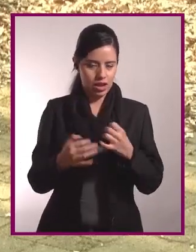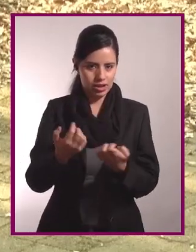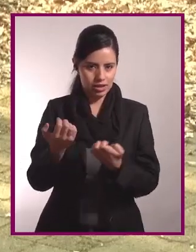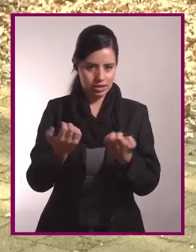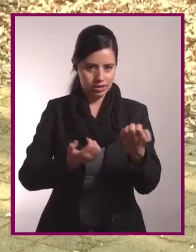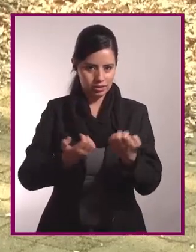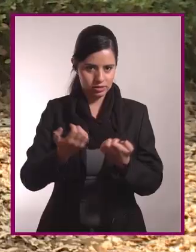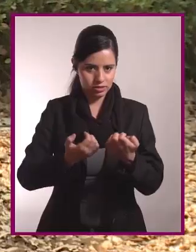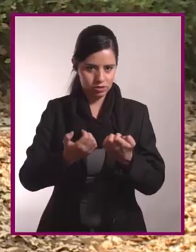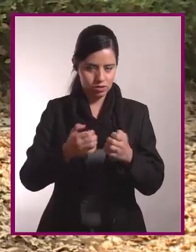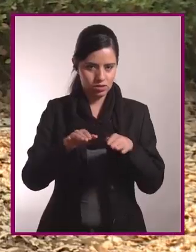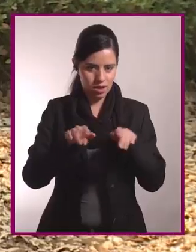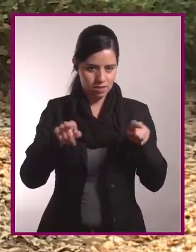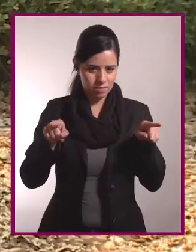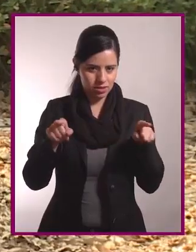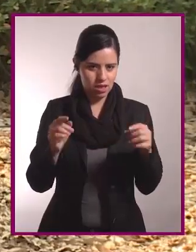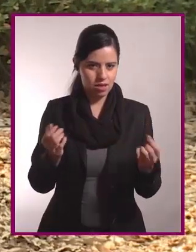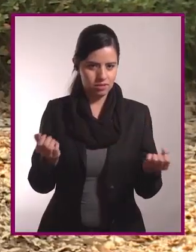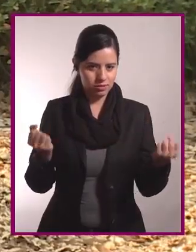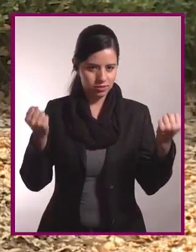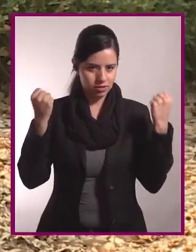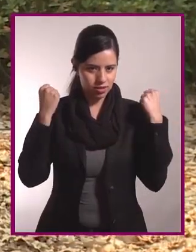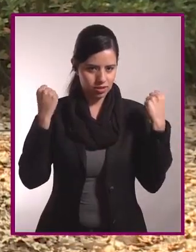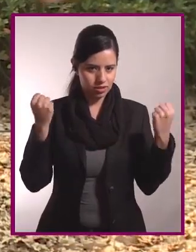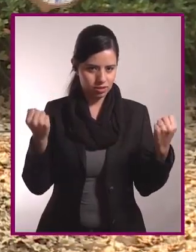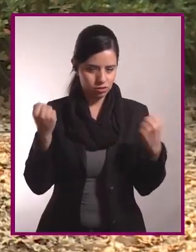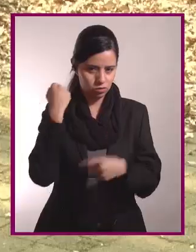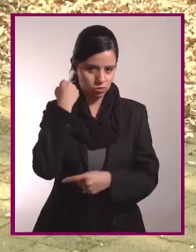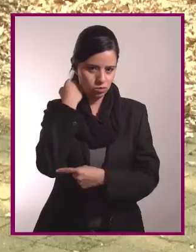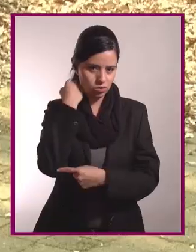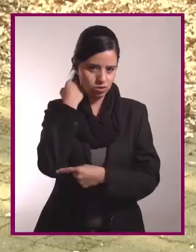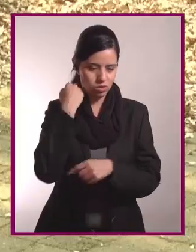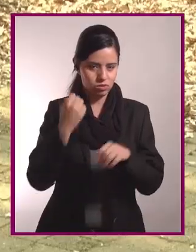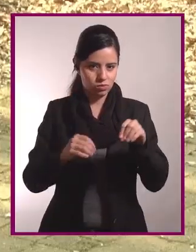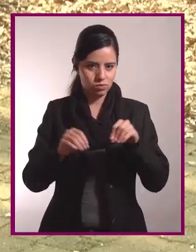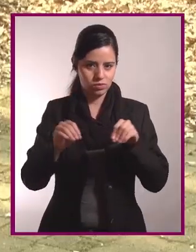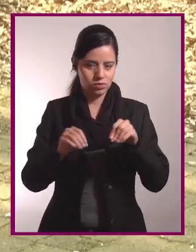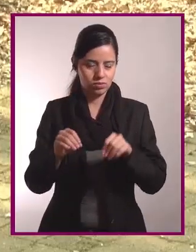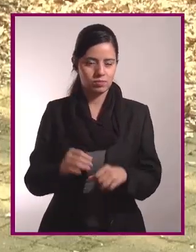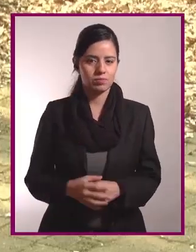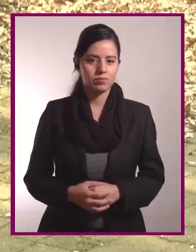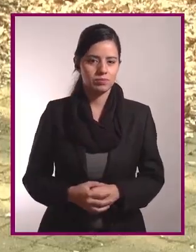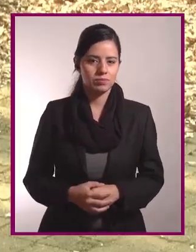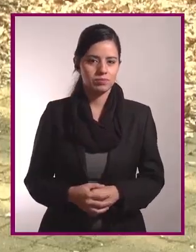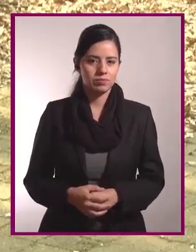brazos flexiono el codo bajo y subo